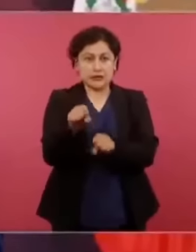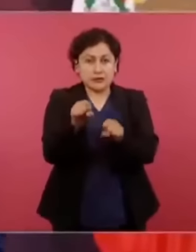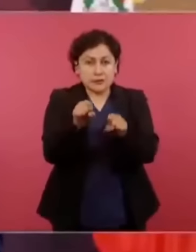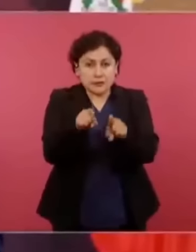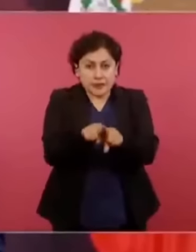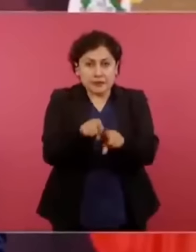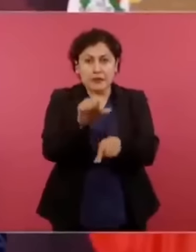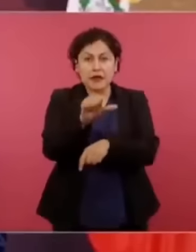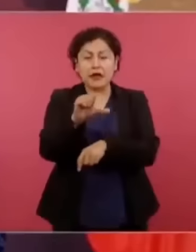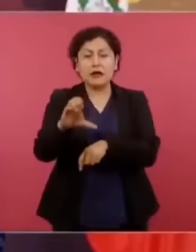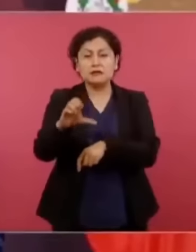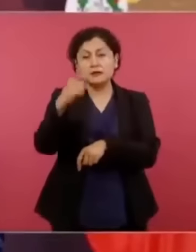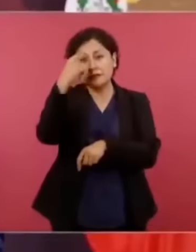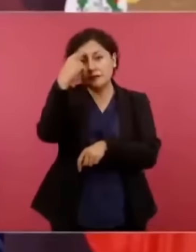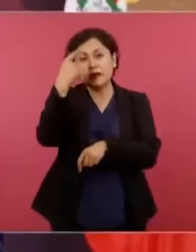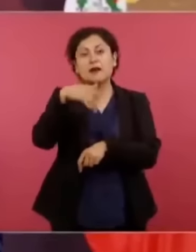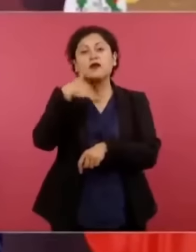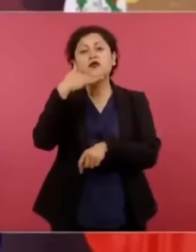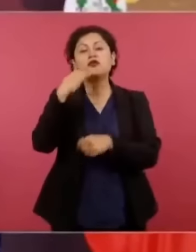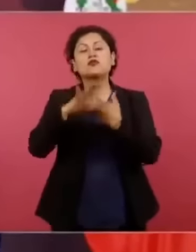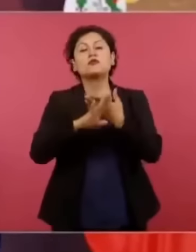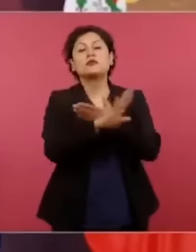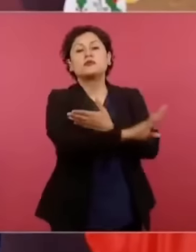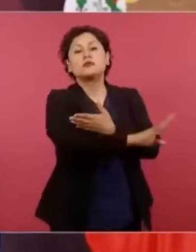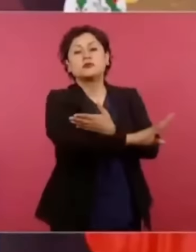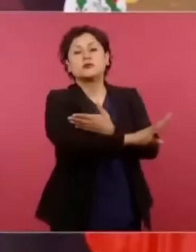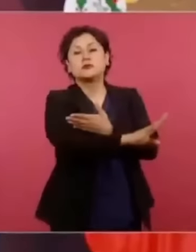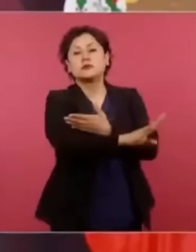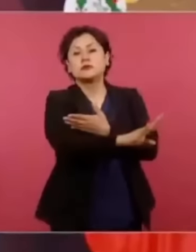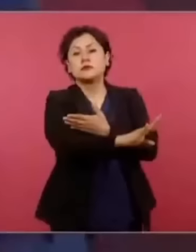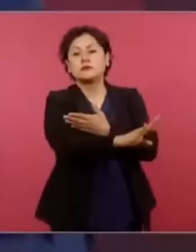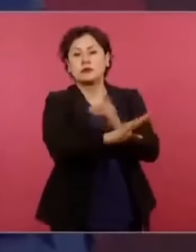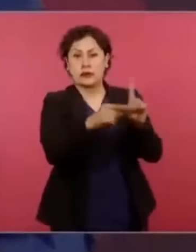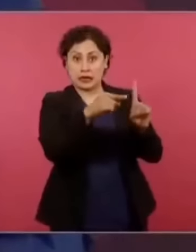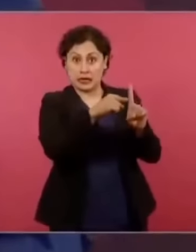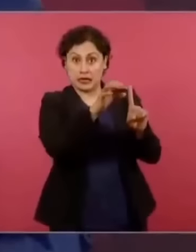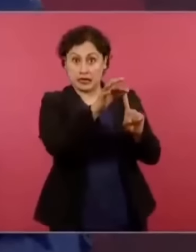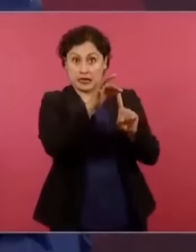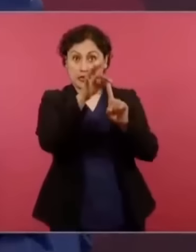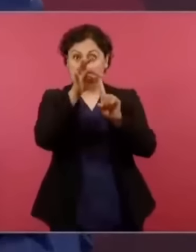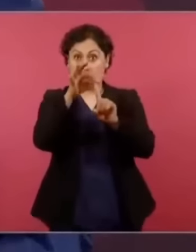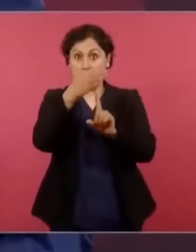presidenta